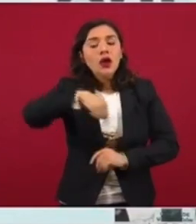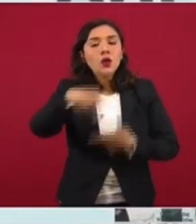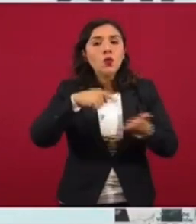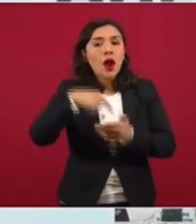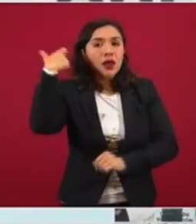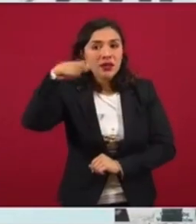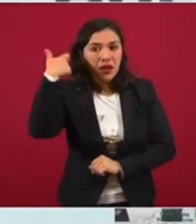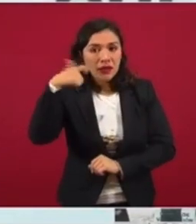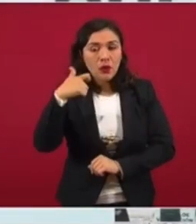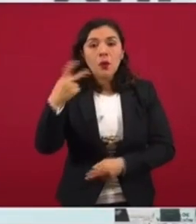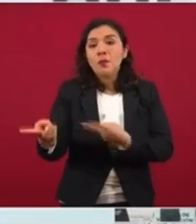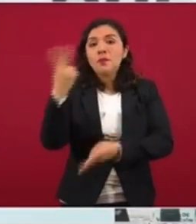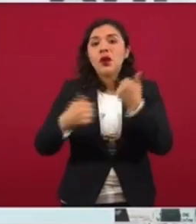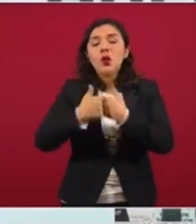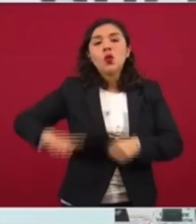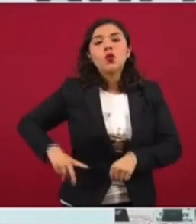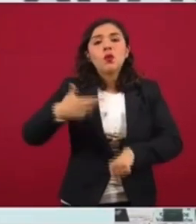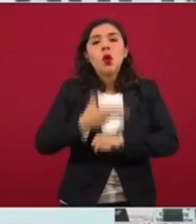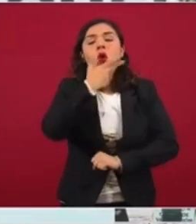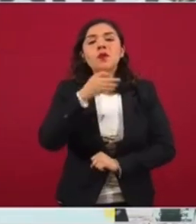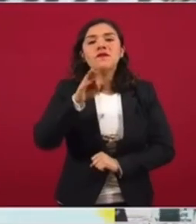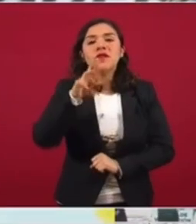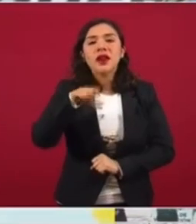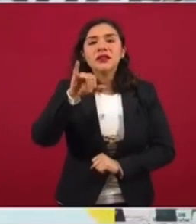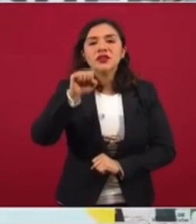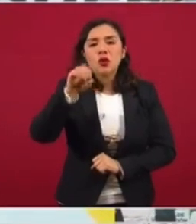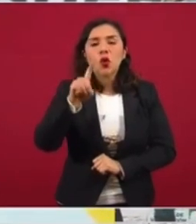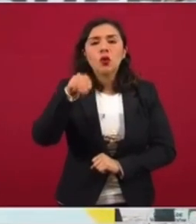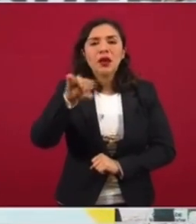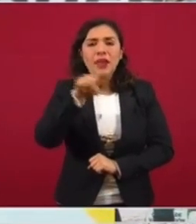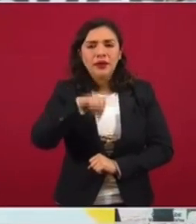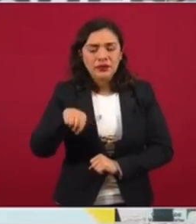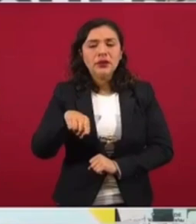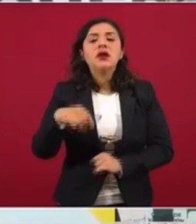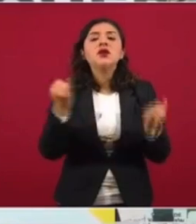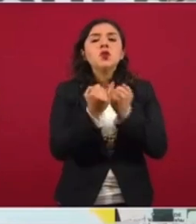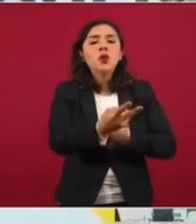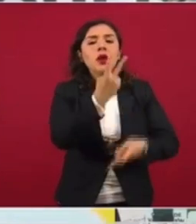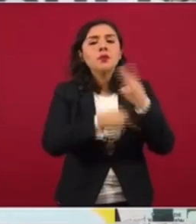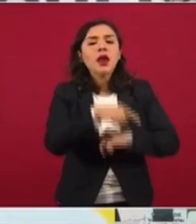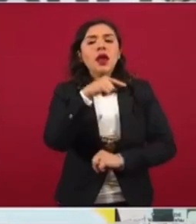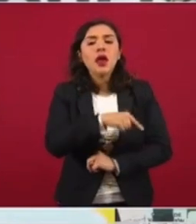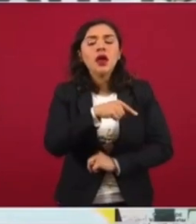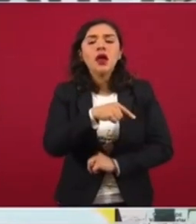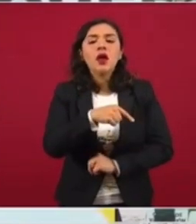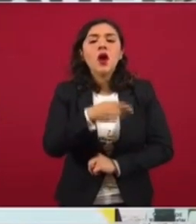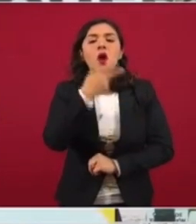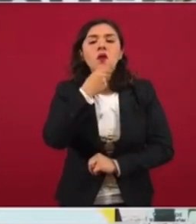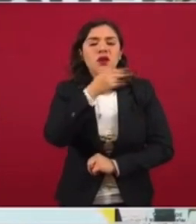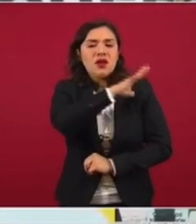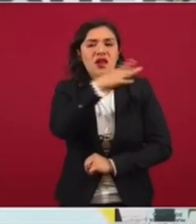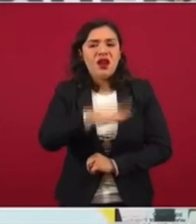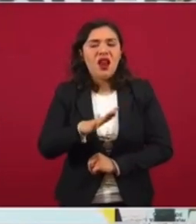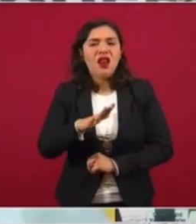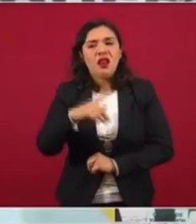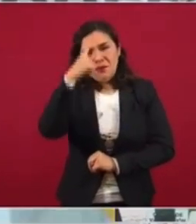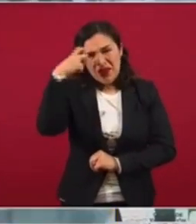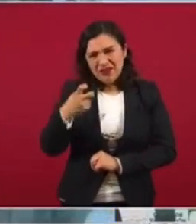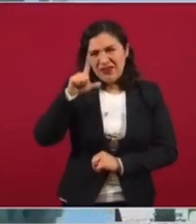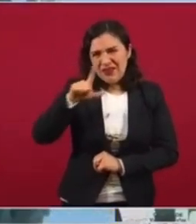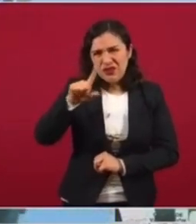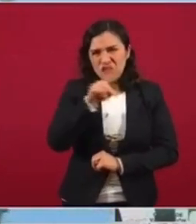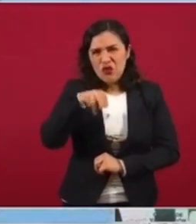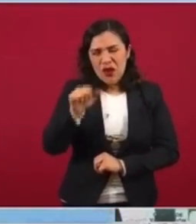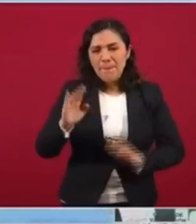Querétaro. Nos acompaña el gobernador Francisco Domínguez Servién. También está el general comandante de esta 17 Zona